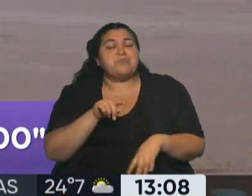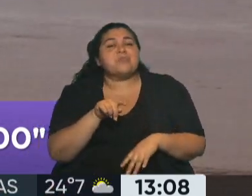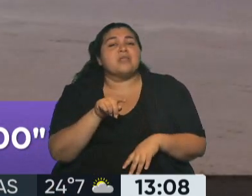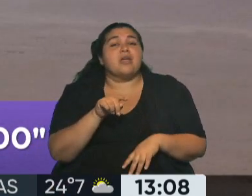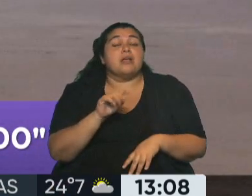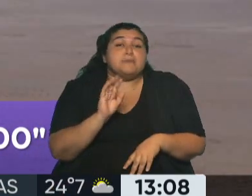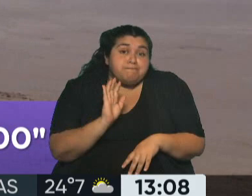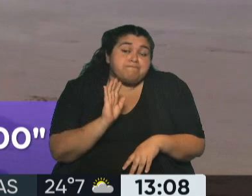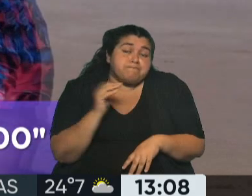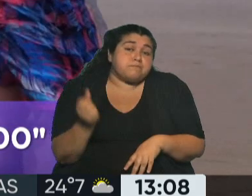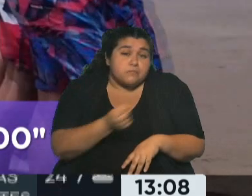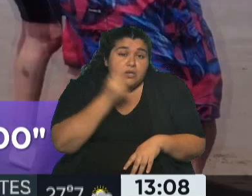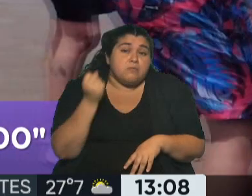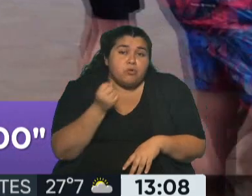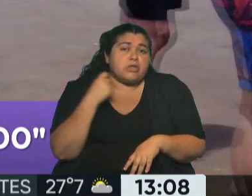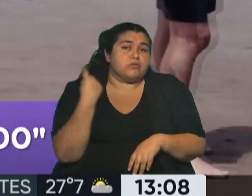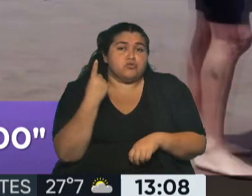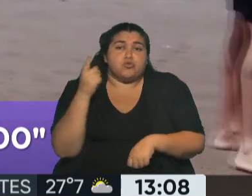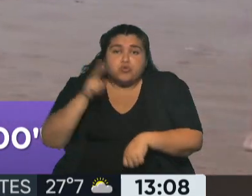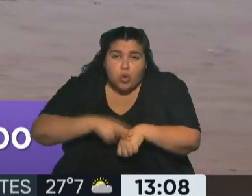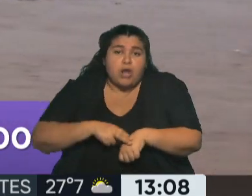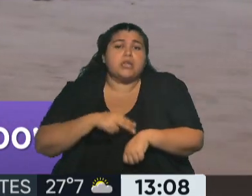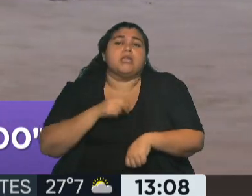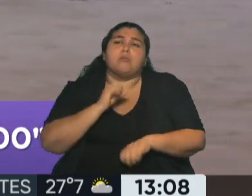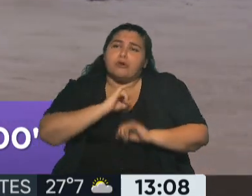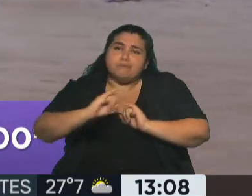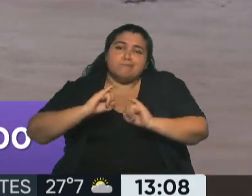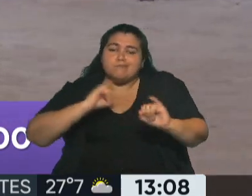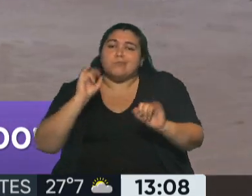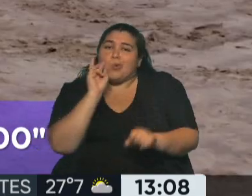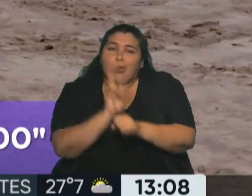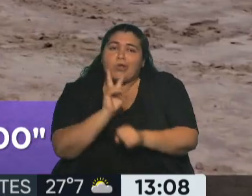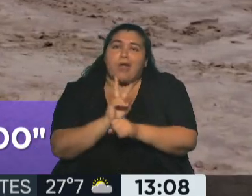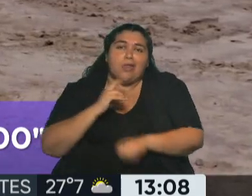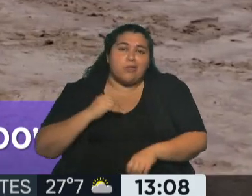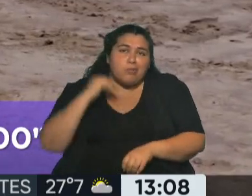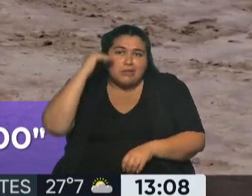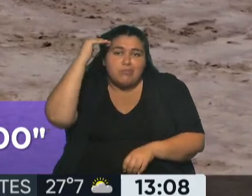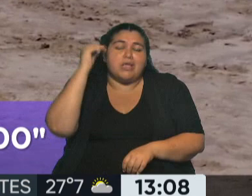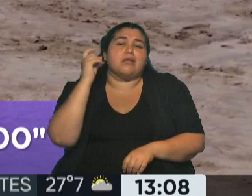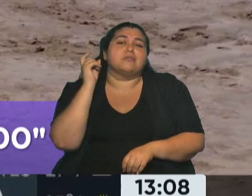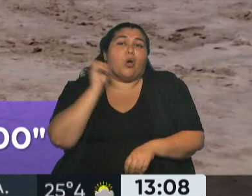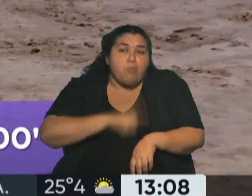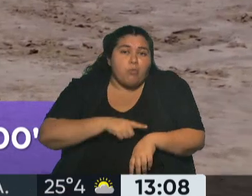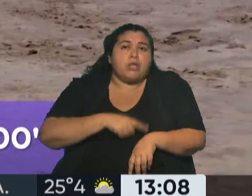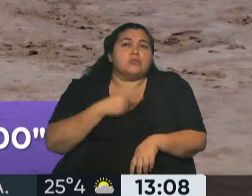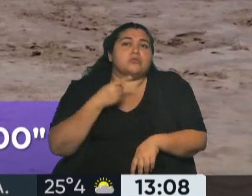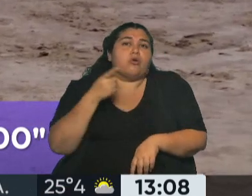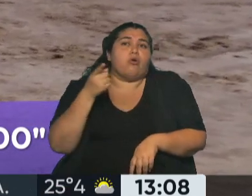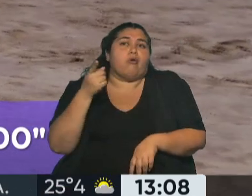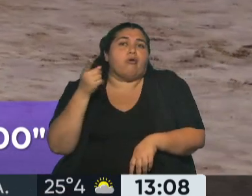sugerimos y pedimos prudencia a los propietarios a la hora de establecer los valores,